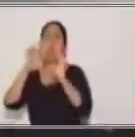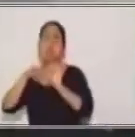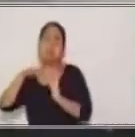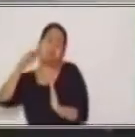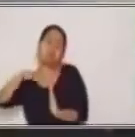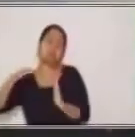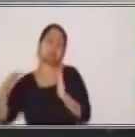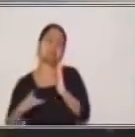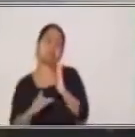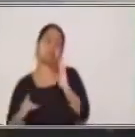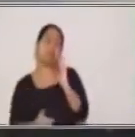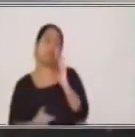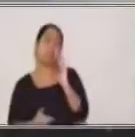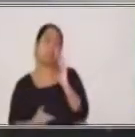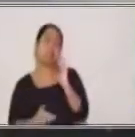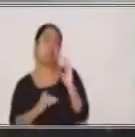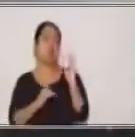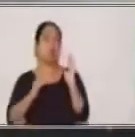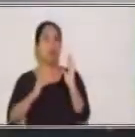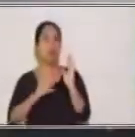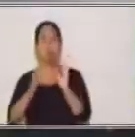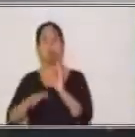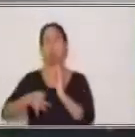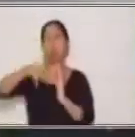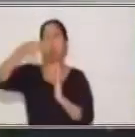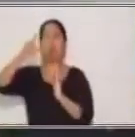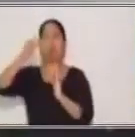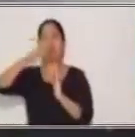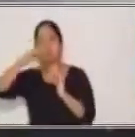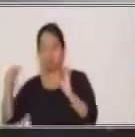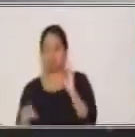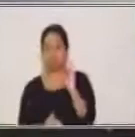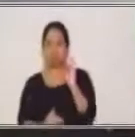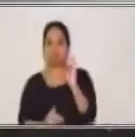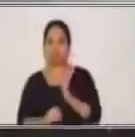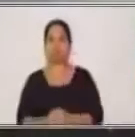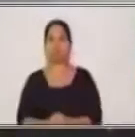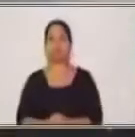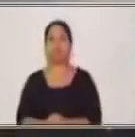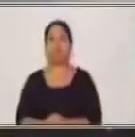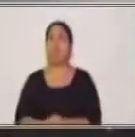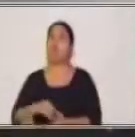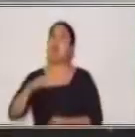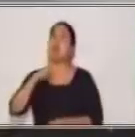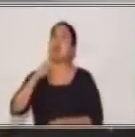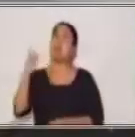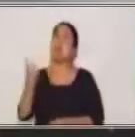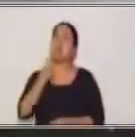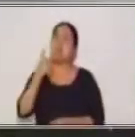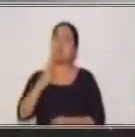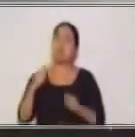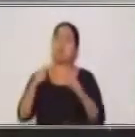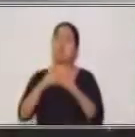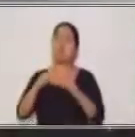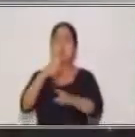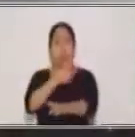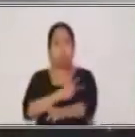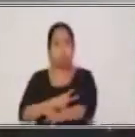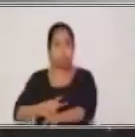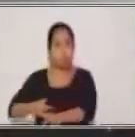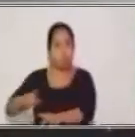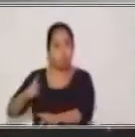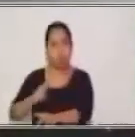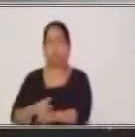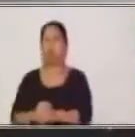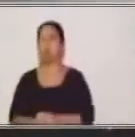jerarquía trataba de tú a otra. Es importante conocer la historia de estos cambios en la segunda persona,